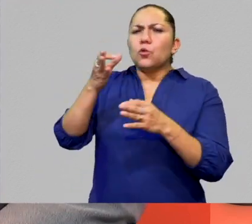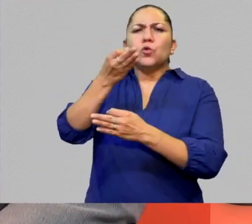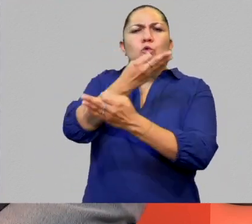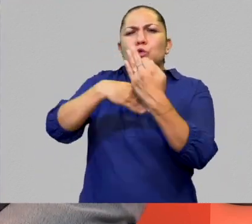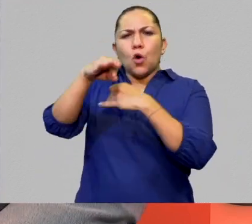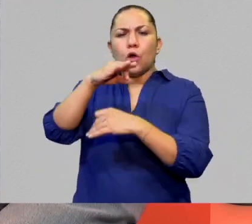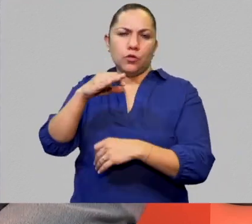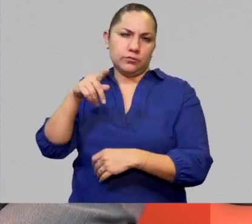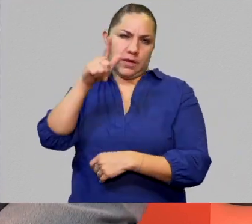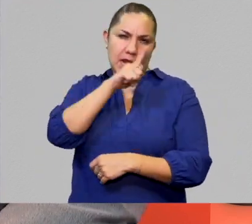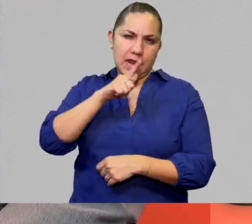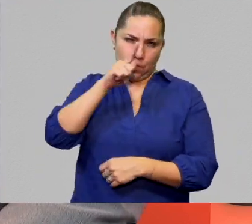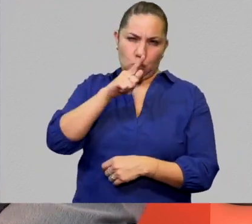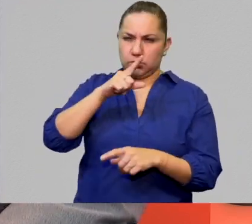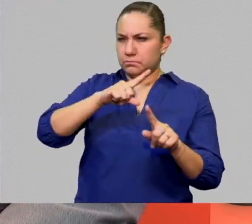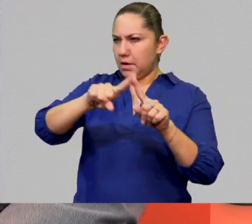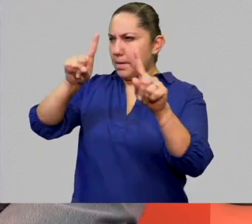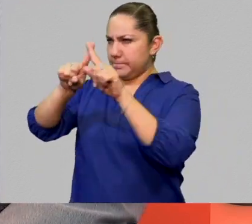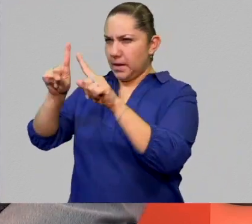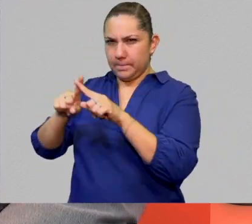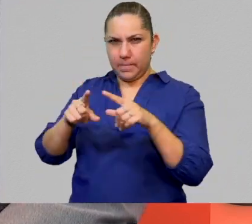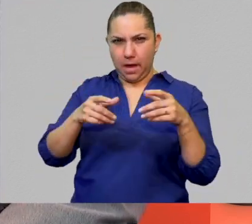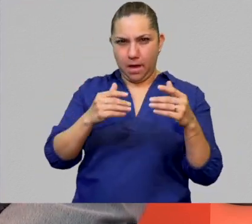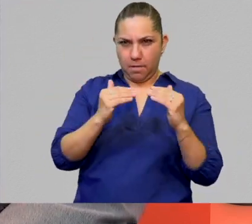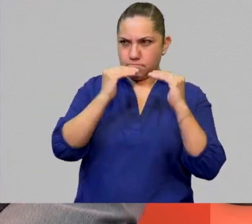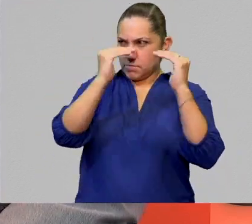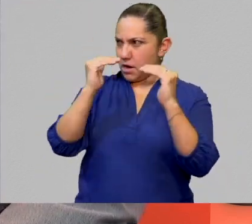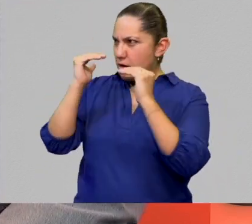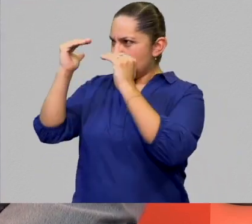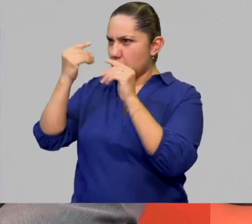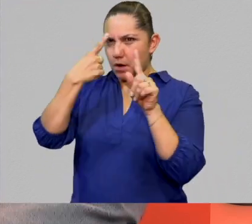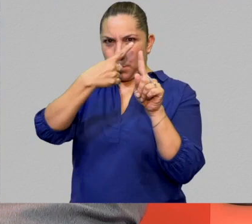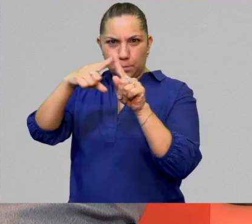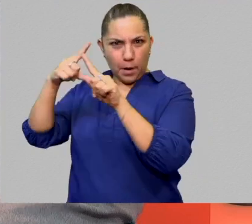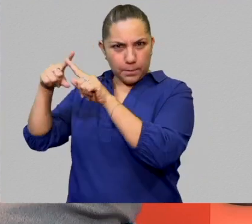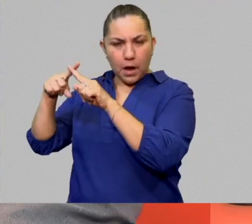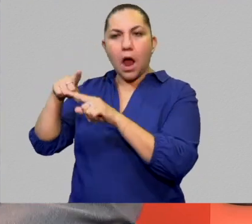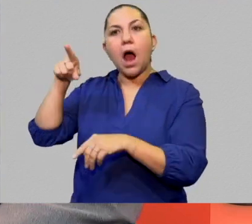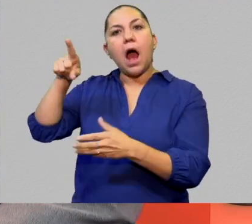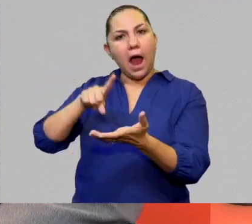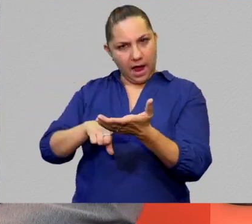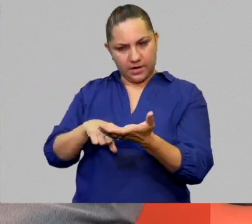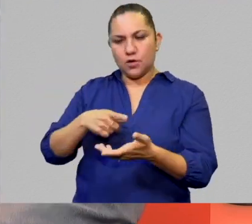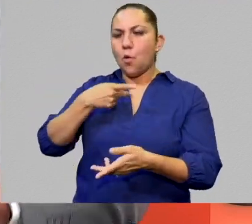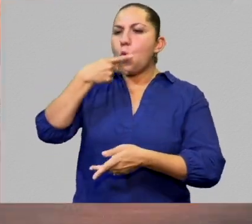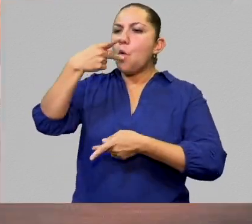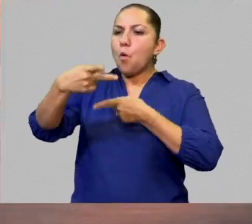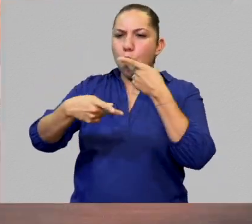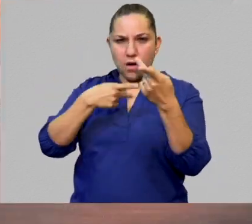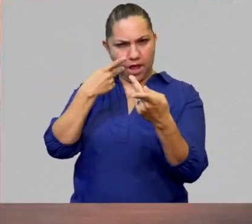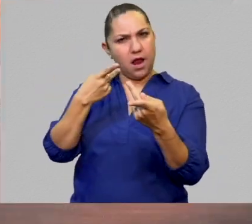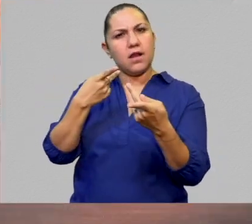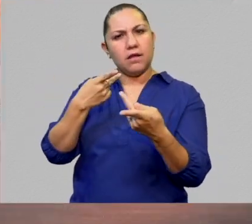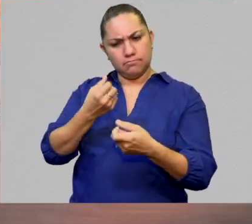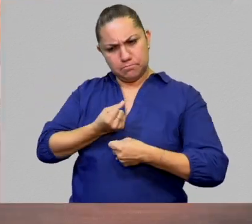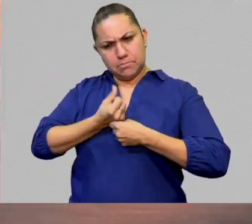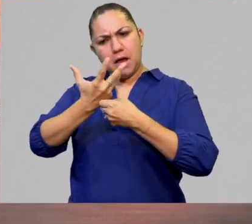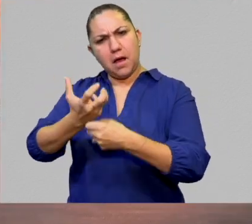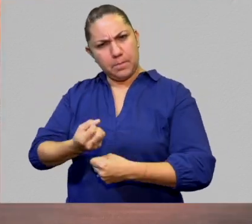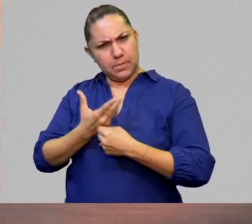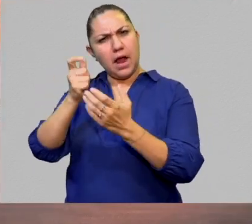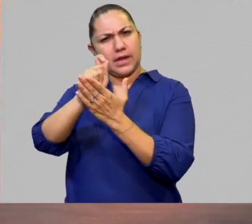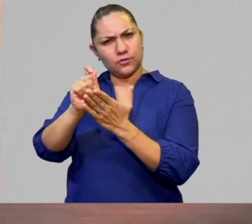tienen oralitura. Lo que pasa es que últimamente, pues, la escritura, digamos, ha tenido un papel mucho más importante y se le vincula más